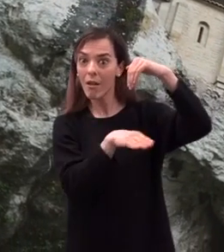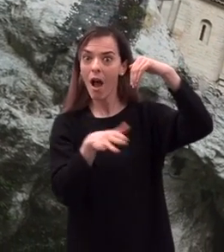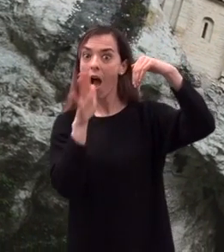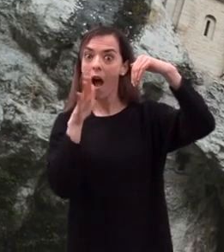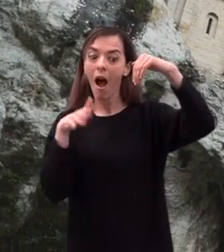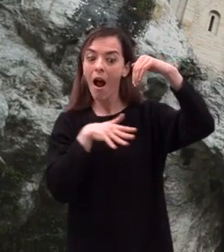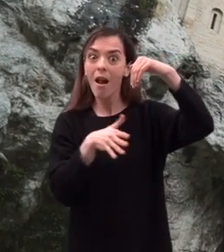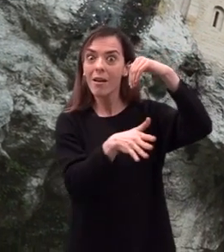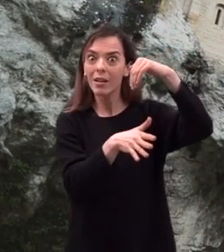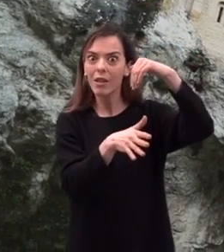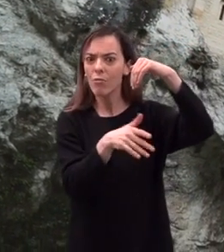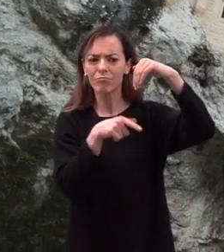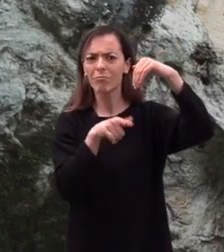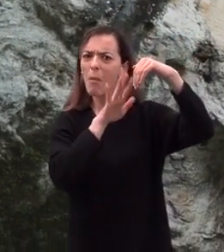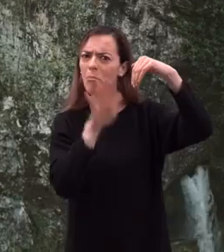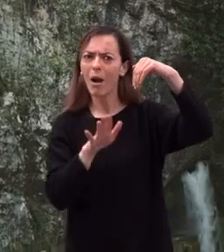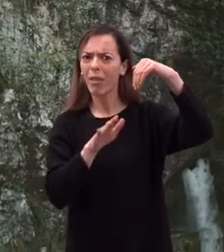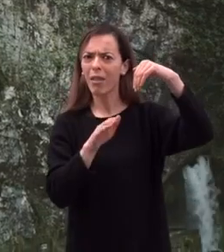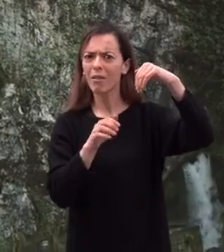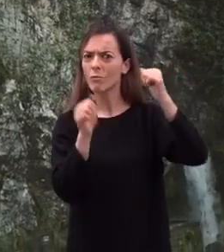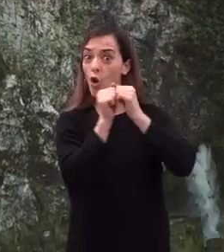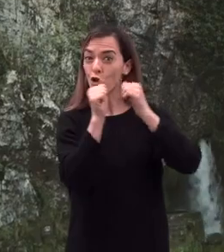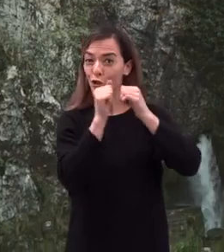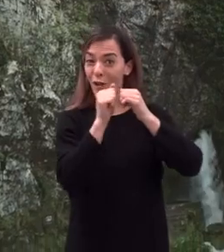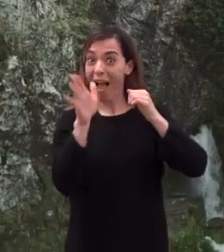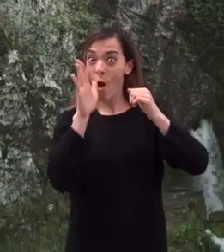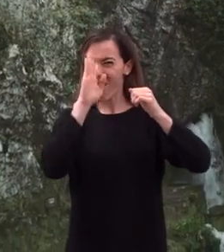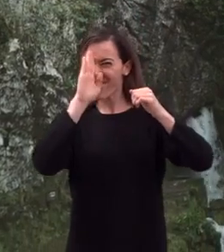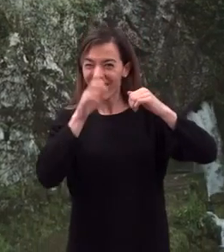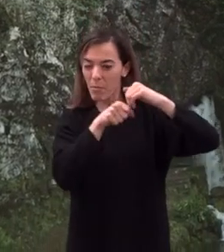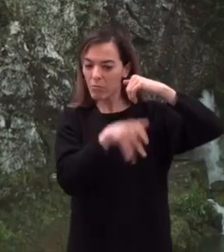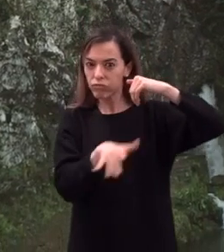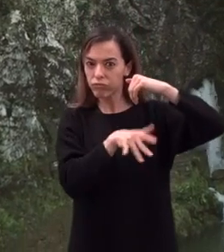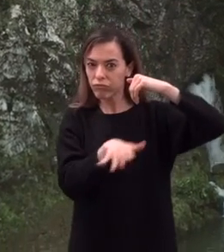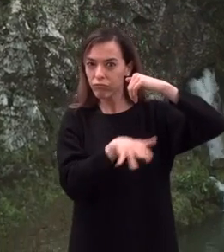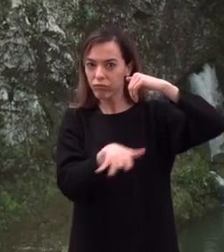río parece manar, directamente de la roca.